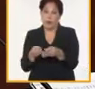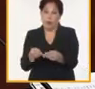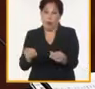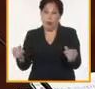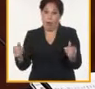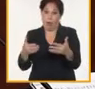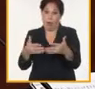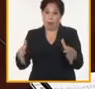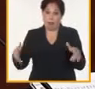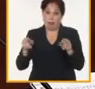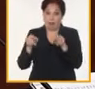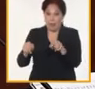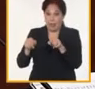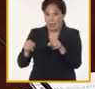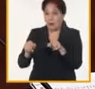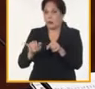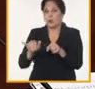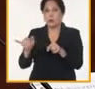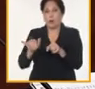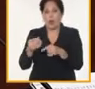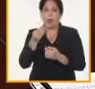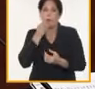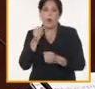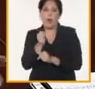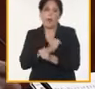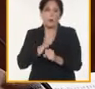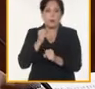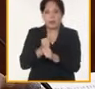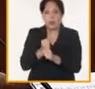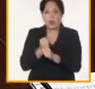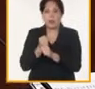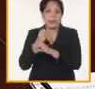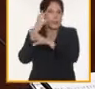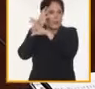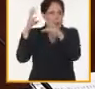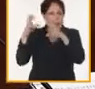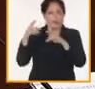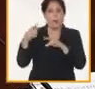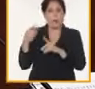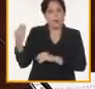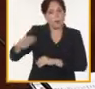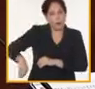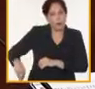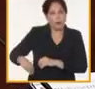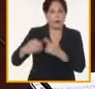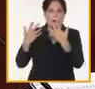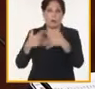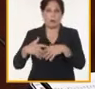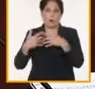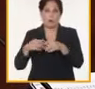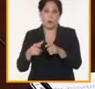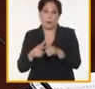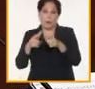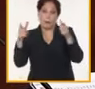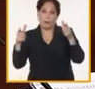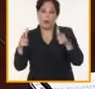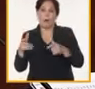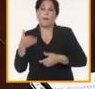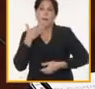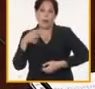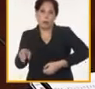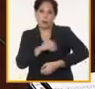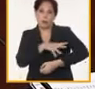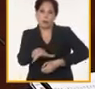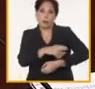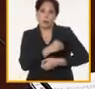en el territorio sea la utilización de la ciencia para poderle sacar mayor fruto a la propia tierra